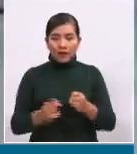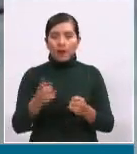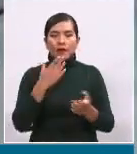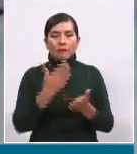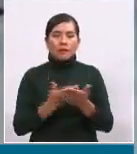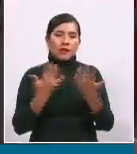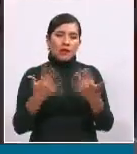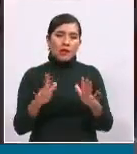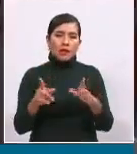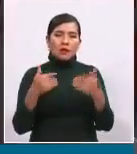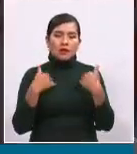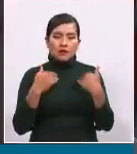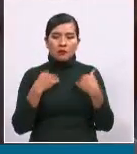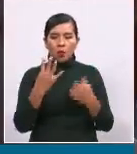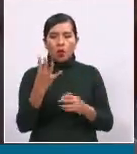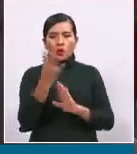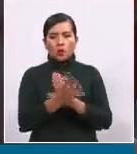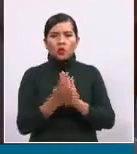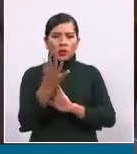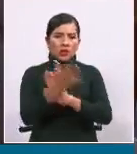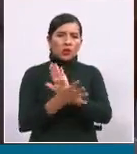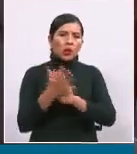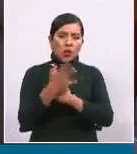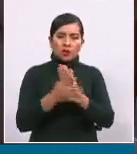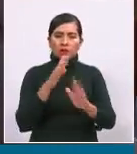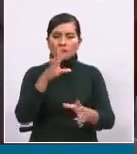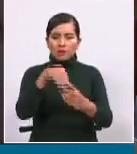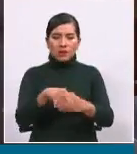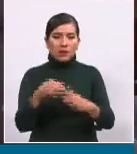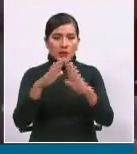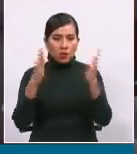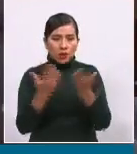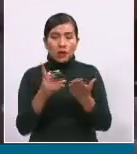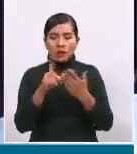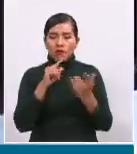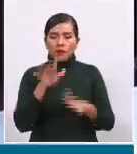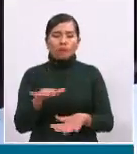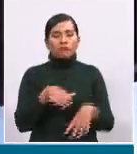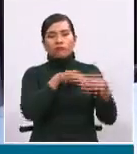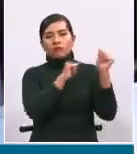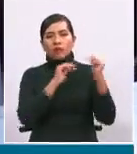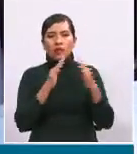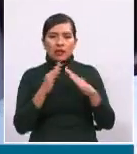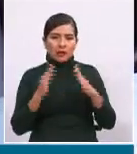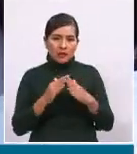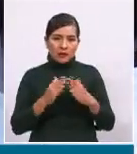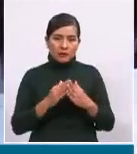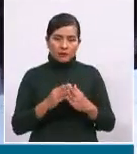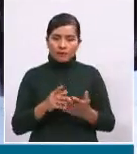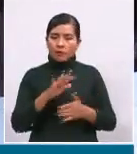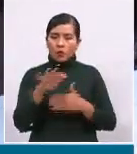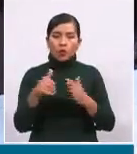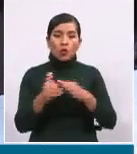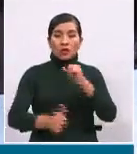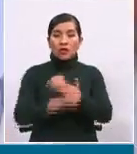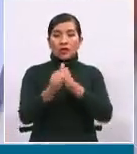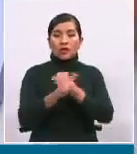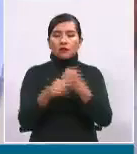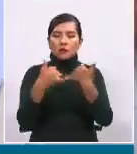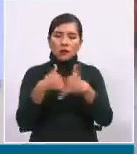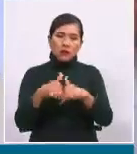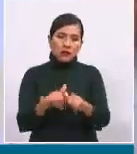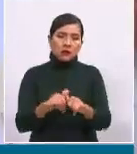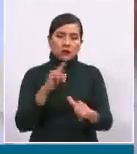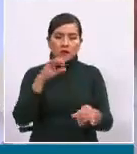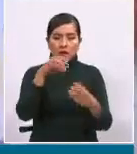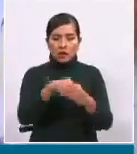está unas cuatro o cinco horas en la unión educativa y después vuelve a su casa. Entonces el riesgo sigue latente tanto en el colegio